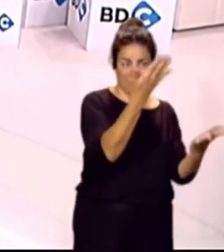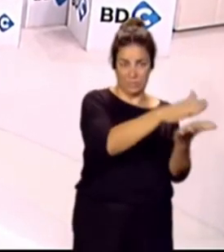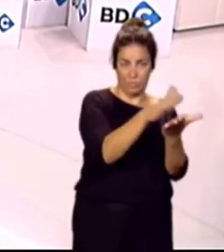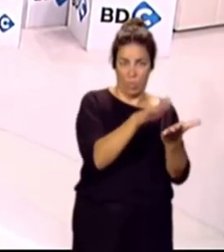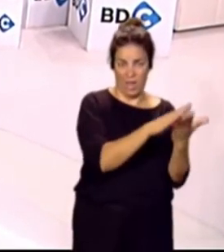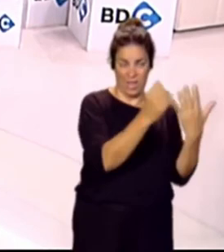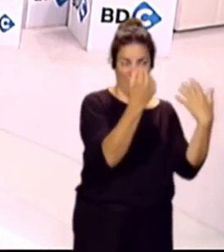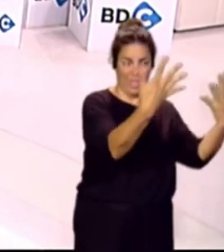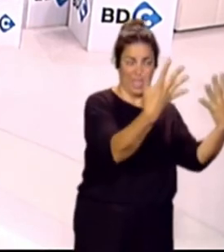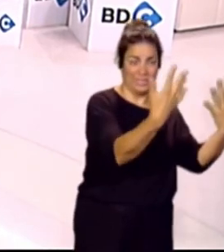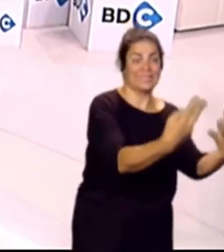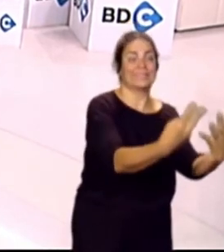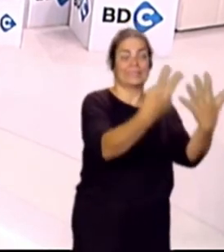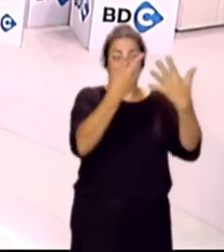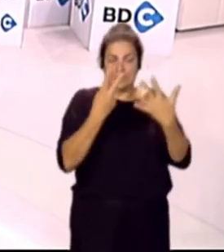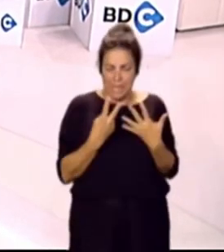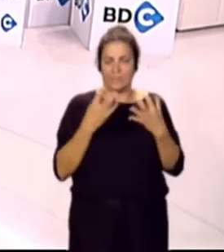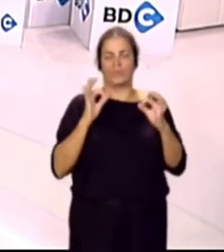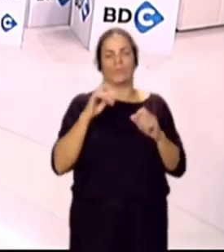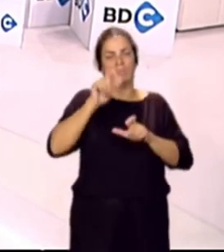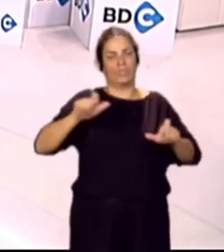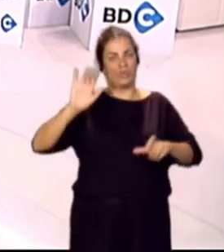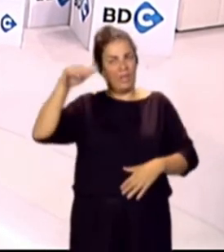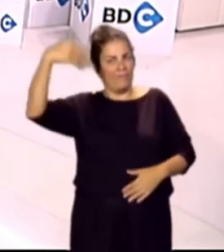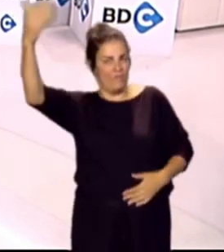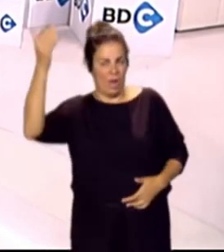que se ahogaron eran personas de fuera.